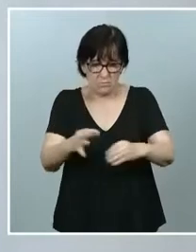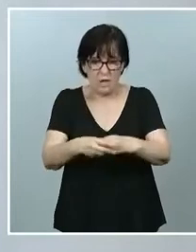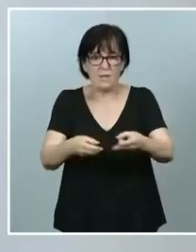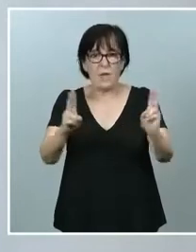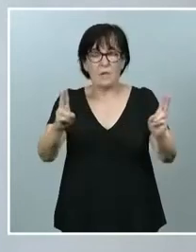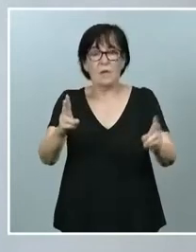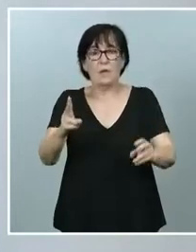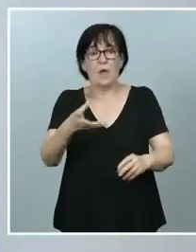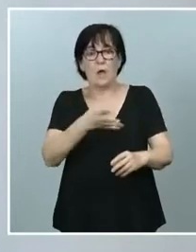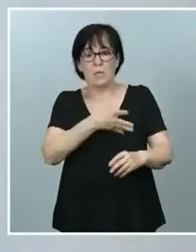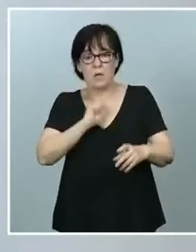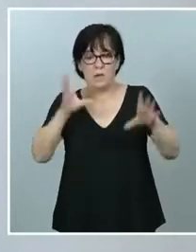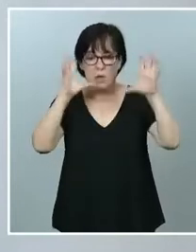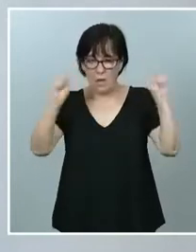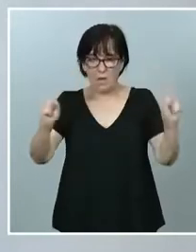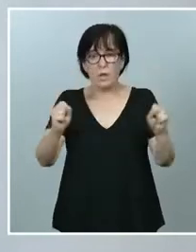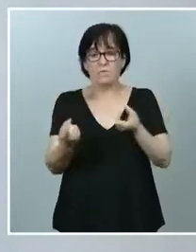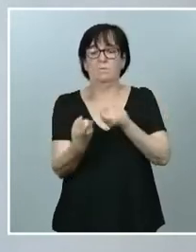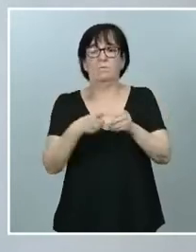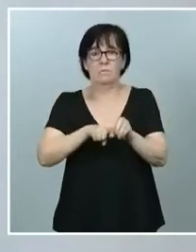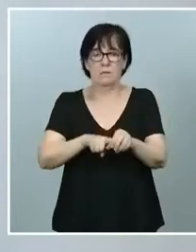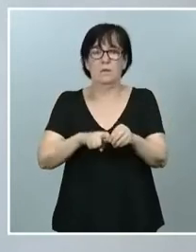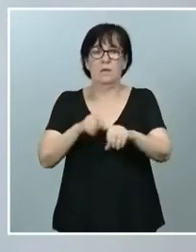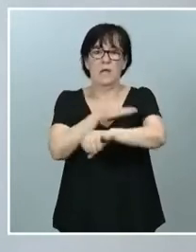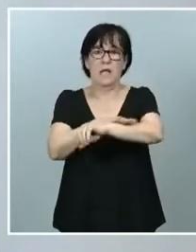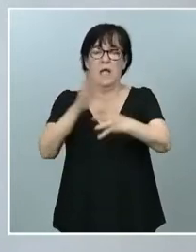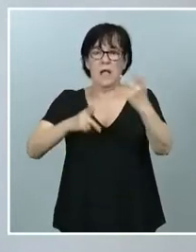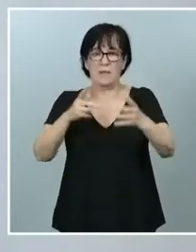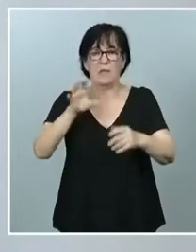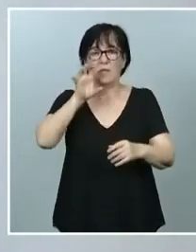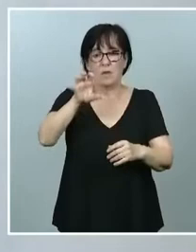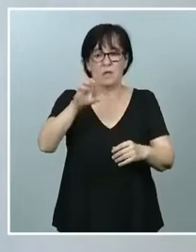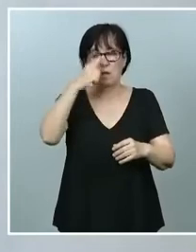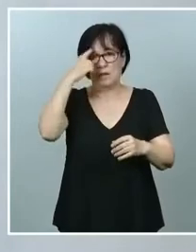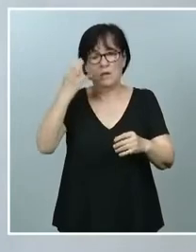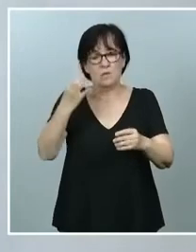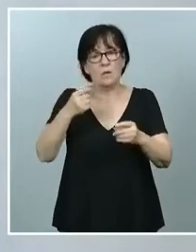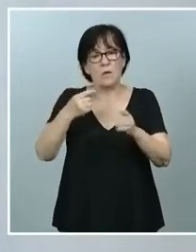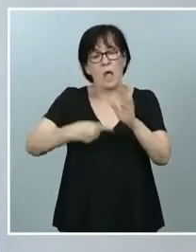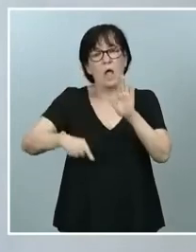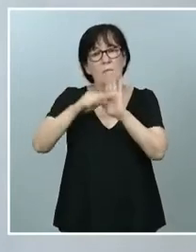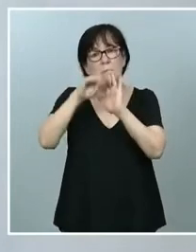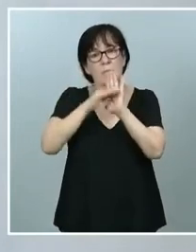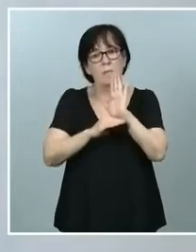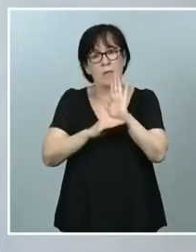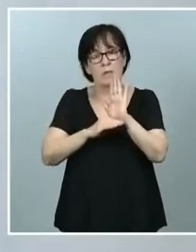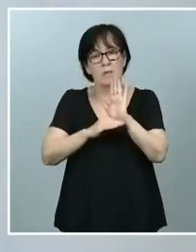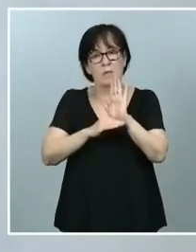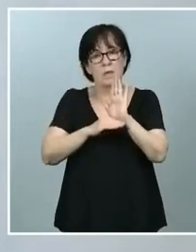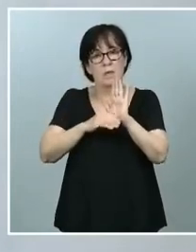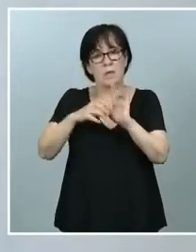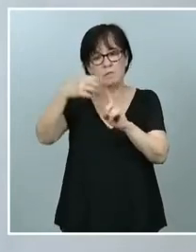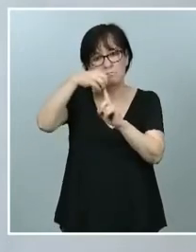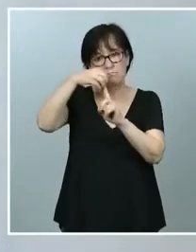guardia civil forman parte de la administración del Estado y están lógicamente sometidas a los principios de jerarquía y en ese sentido,